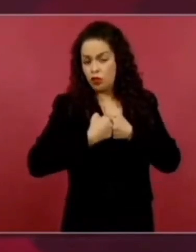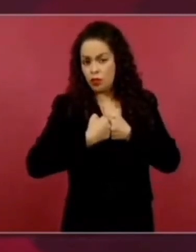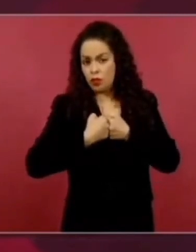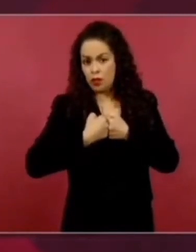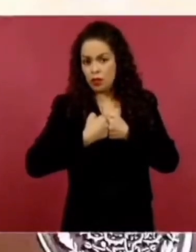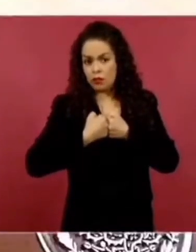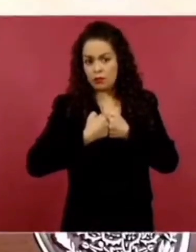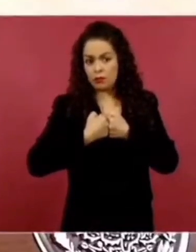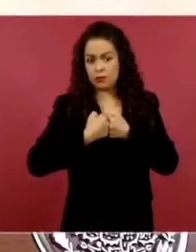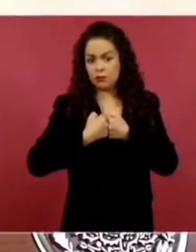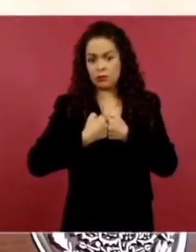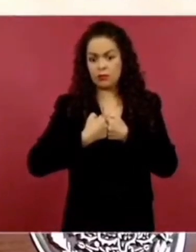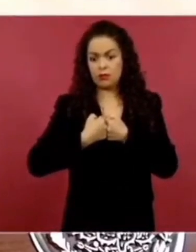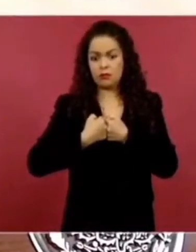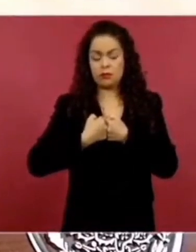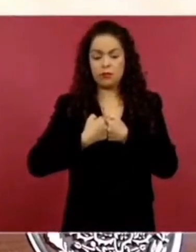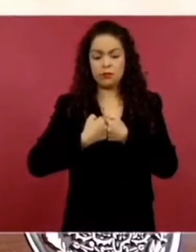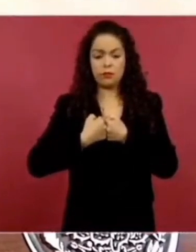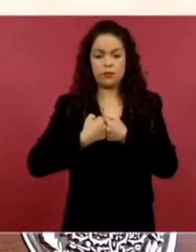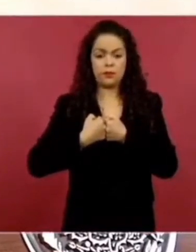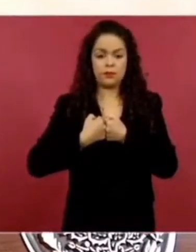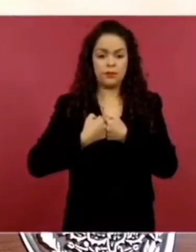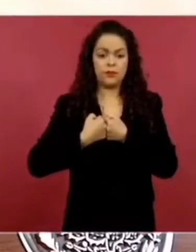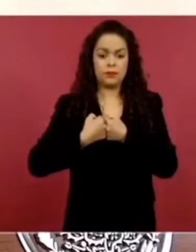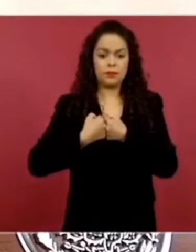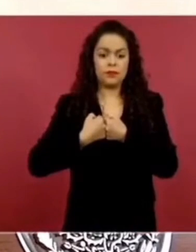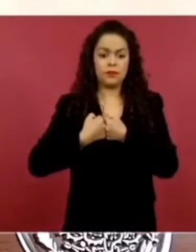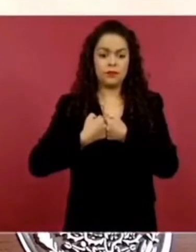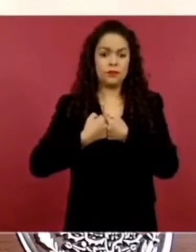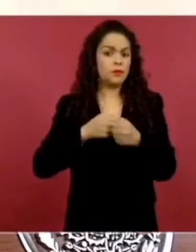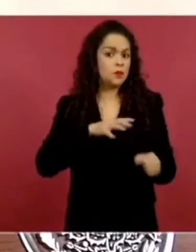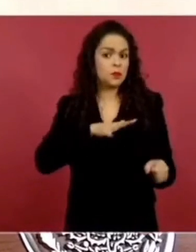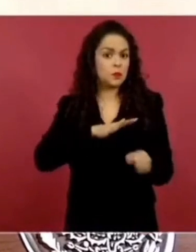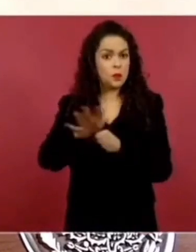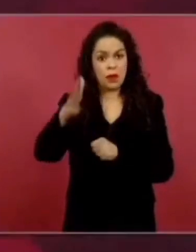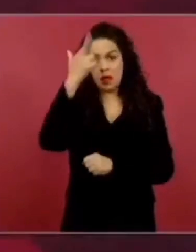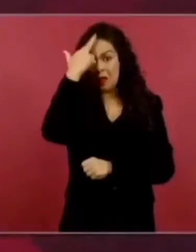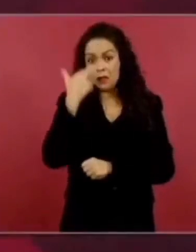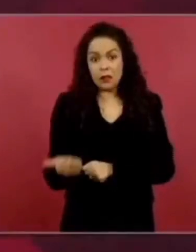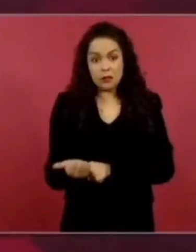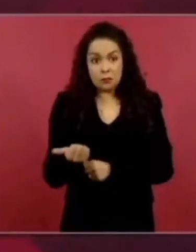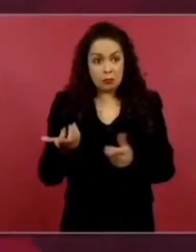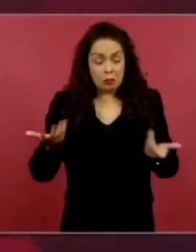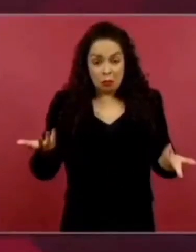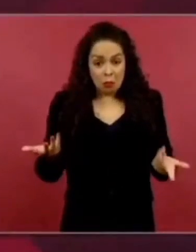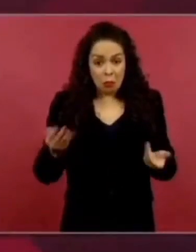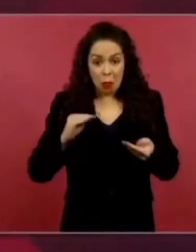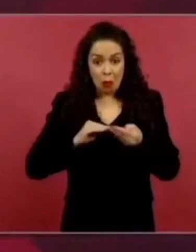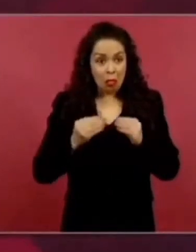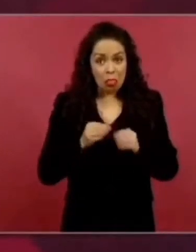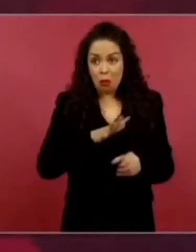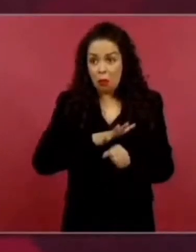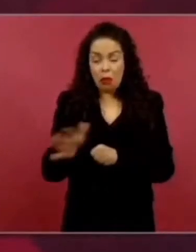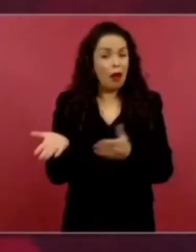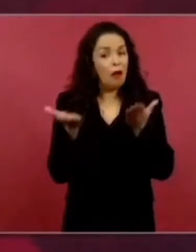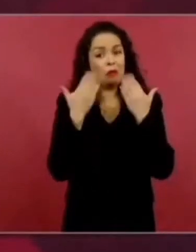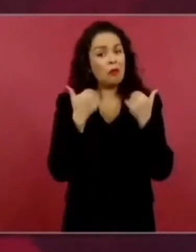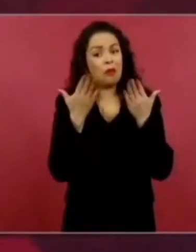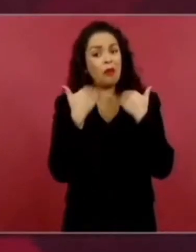sin razón alguna, sino sólo